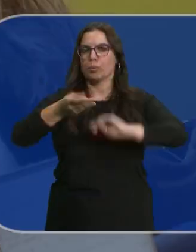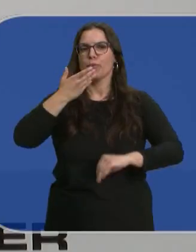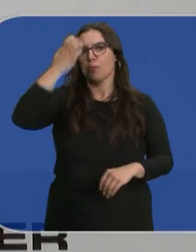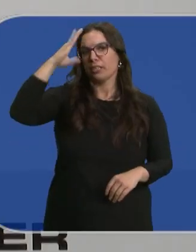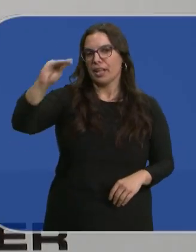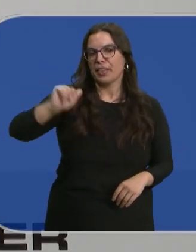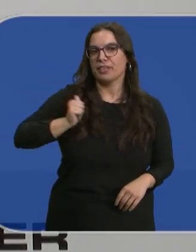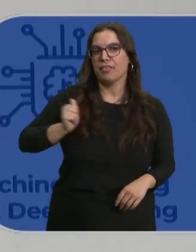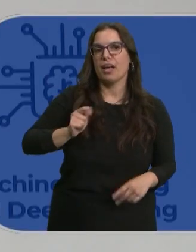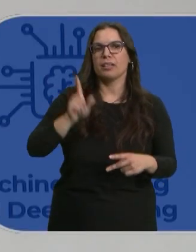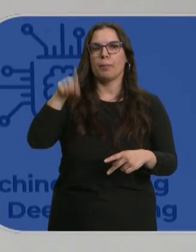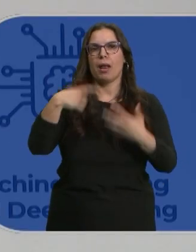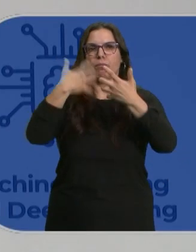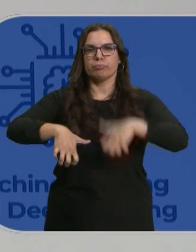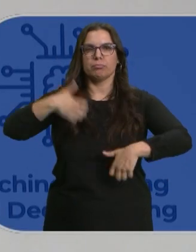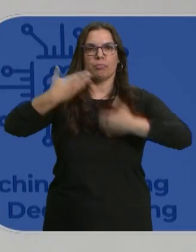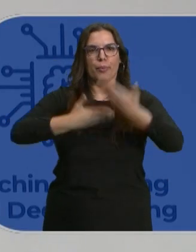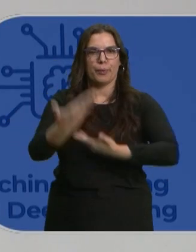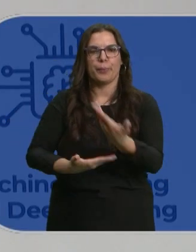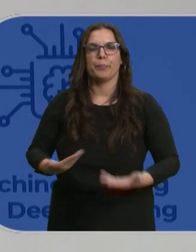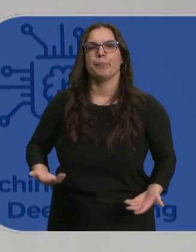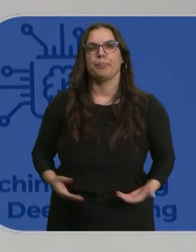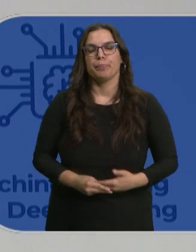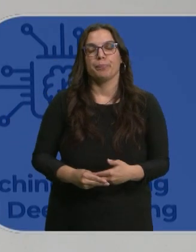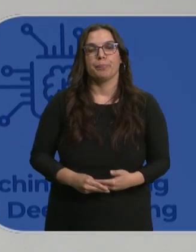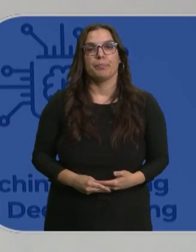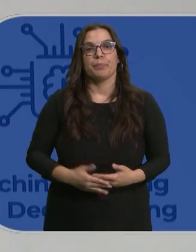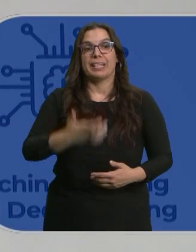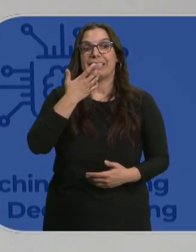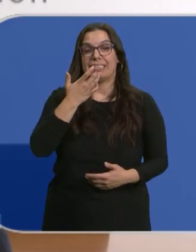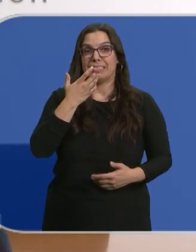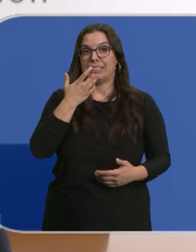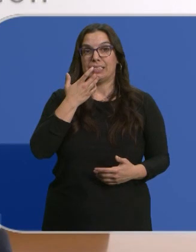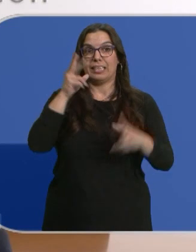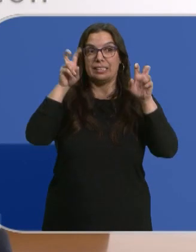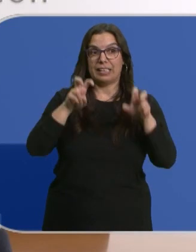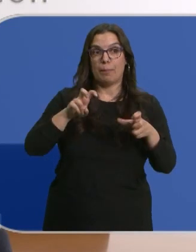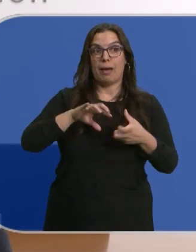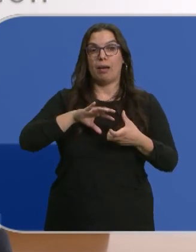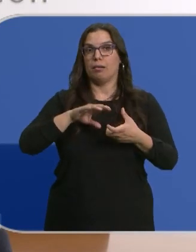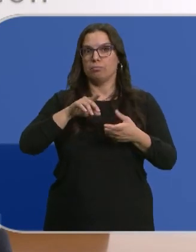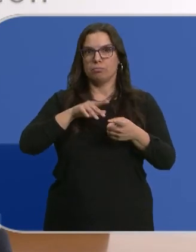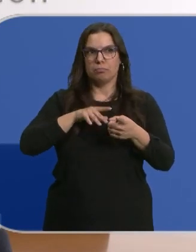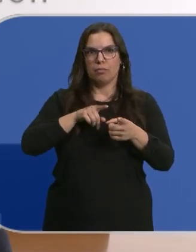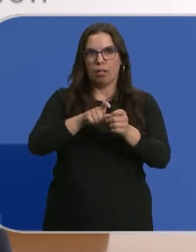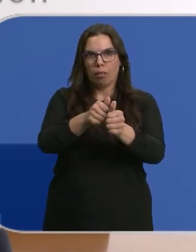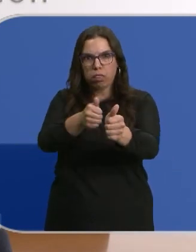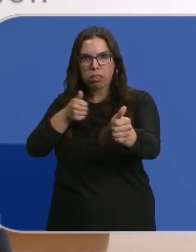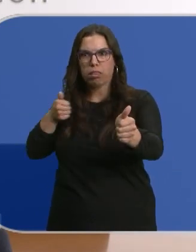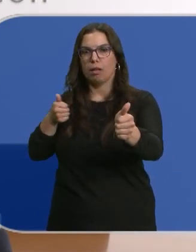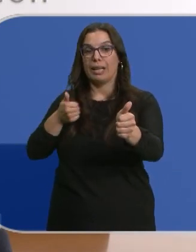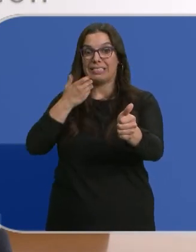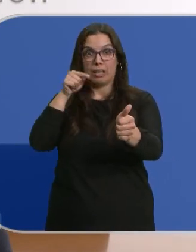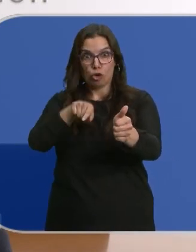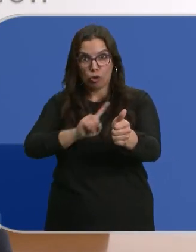inteligencia artificial hasta automatización de procesos. El que no se enganche en temas de transformación digital y esté muy, muy, muy